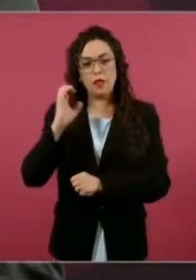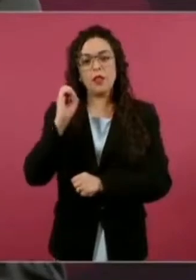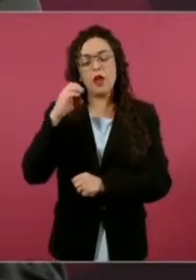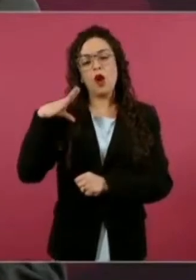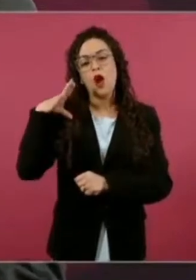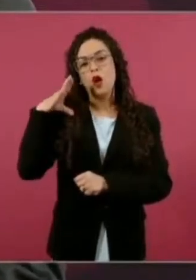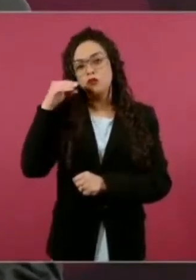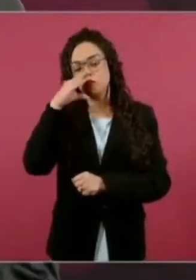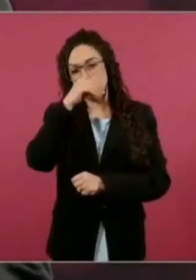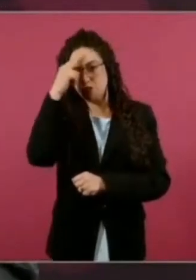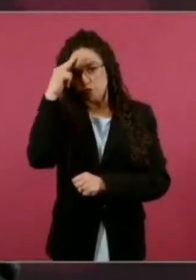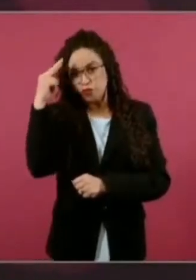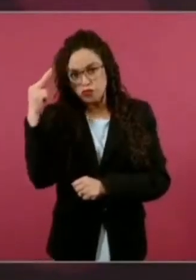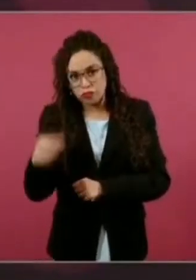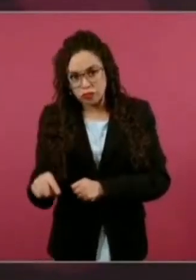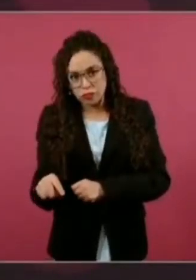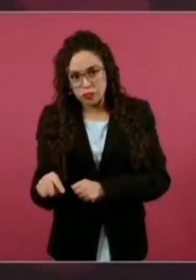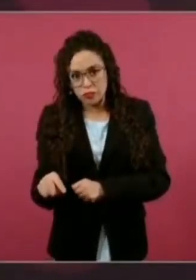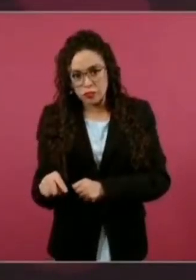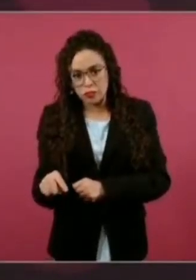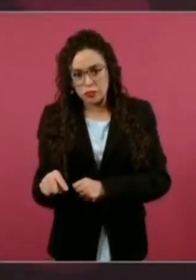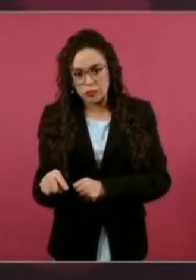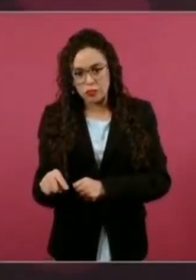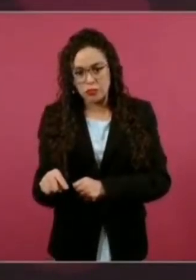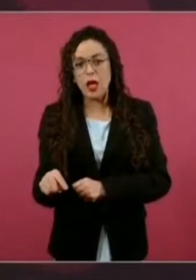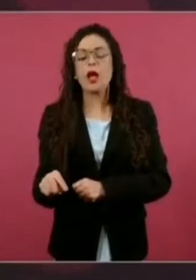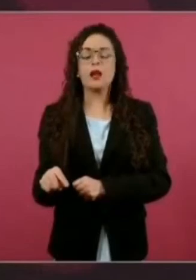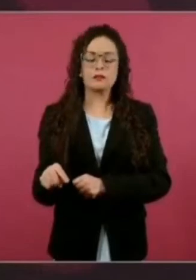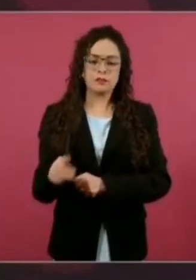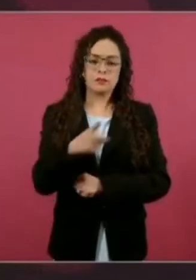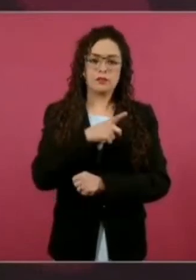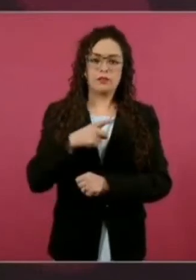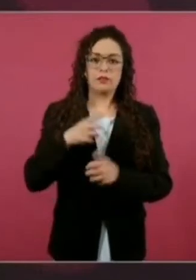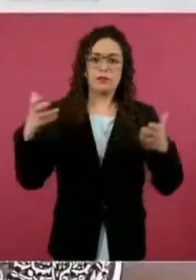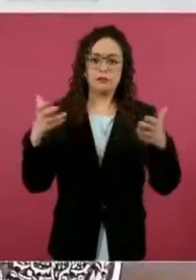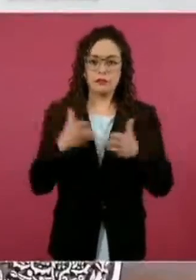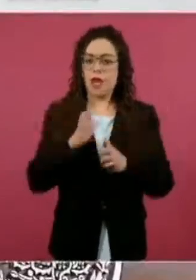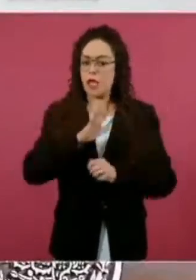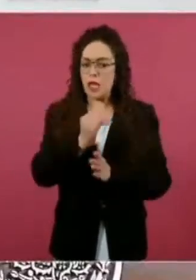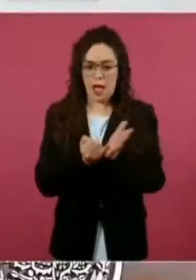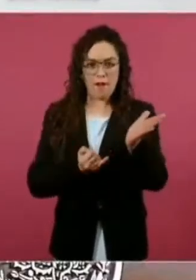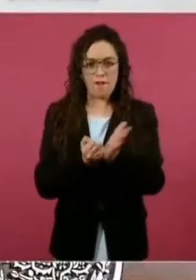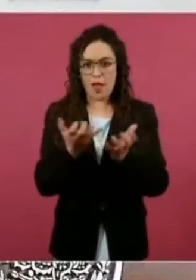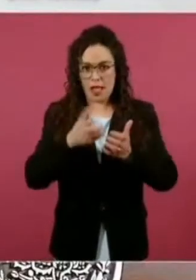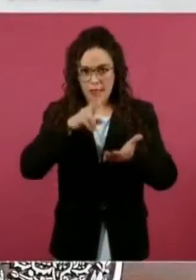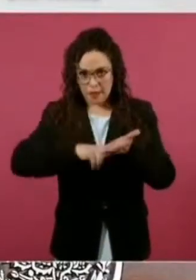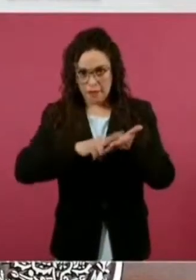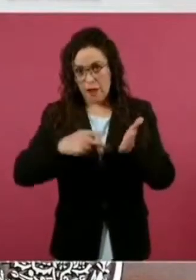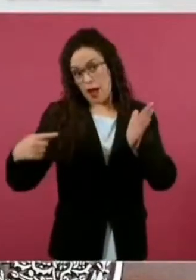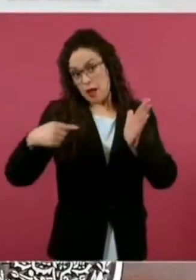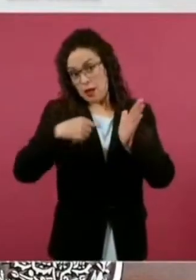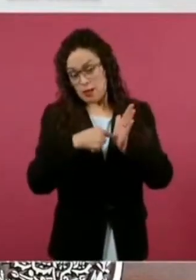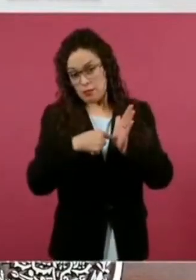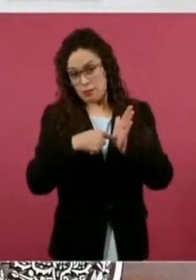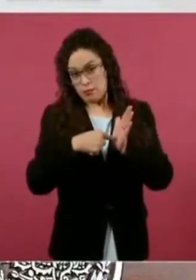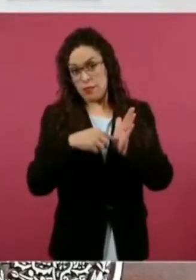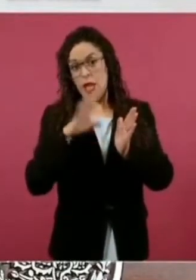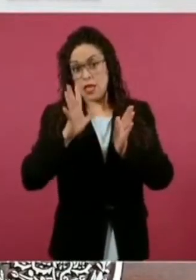de la Constitución, de la reforma constitucional,